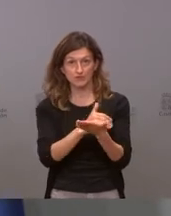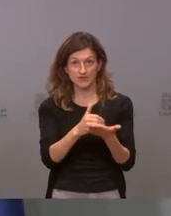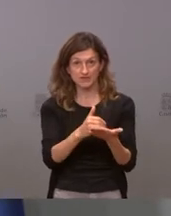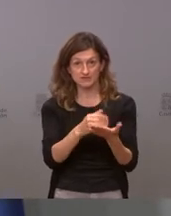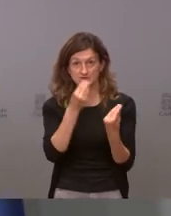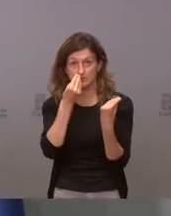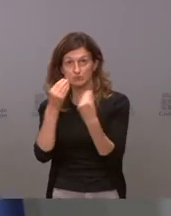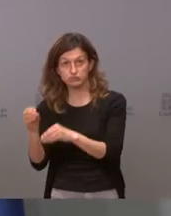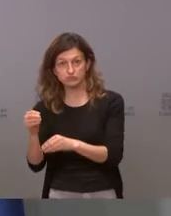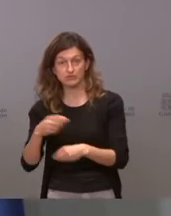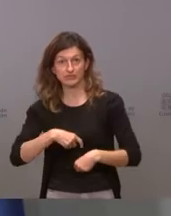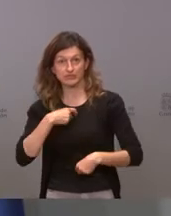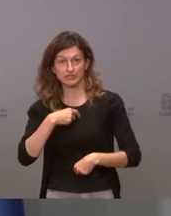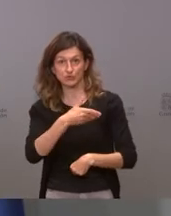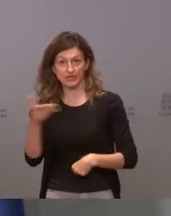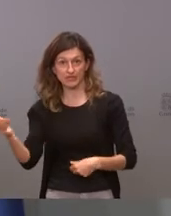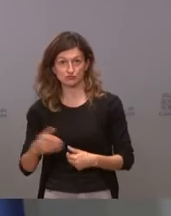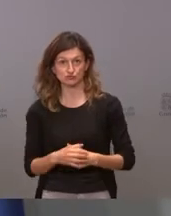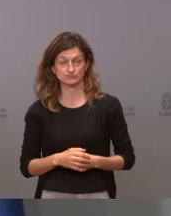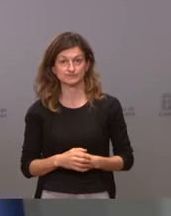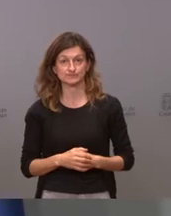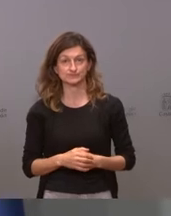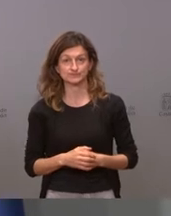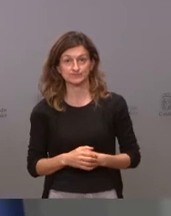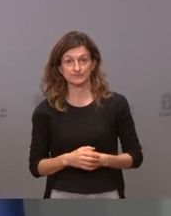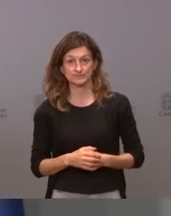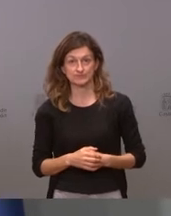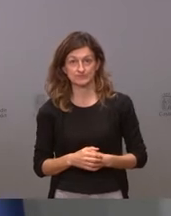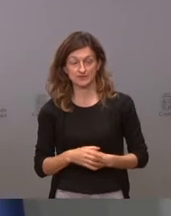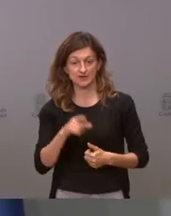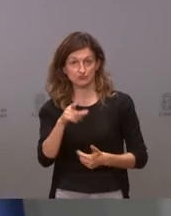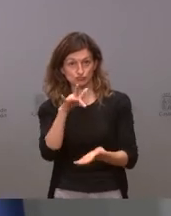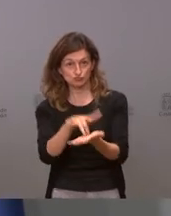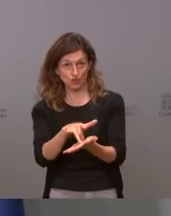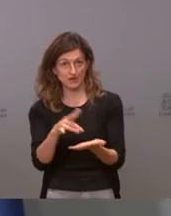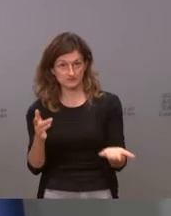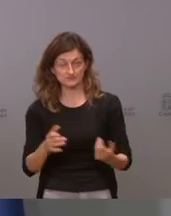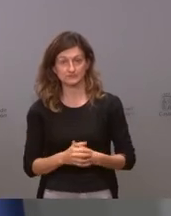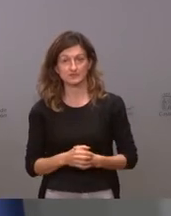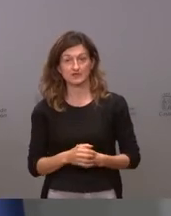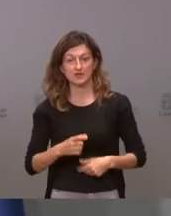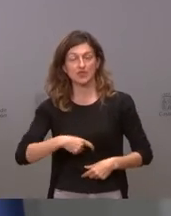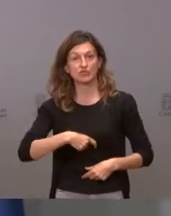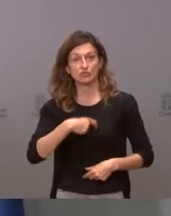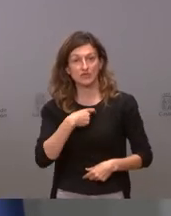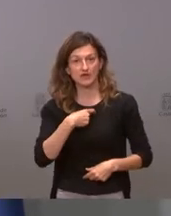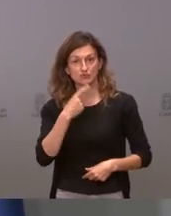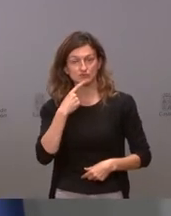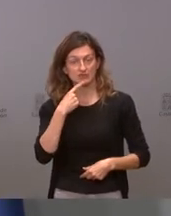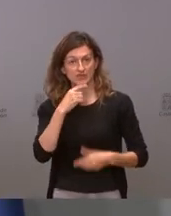después a los ciudadanos que es lo que nos está ocurriendo los ciudadanos yo creo que están hablando